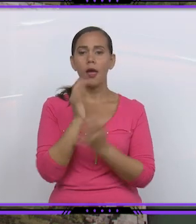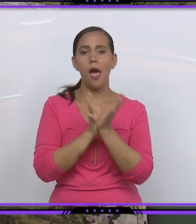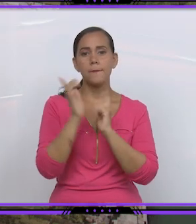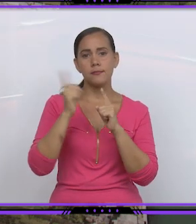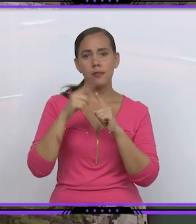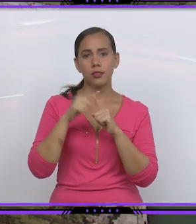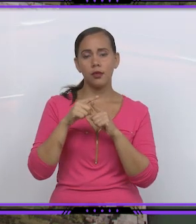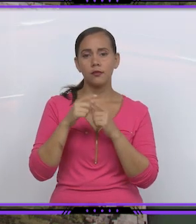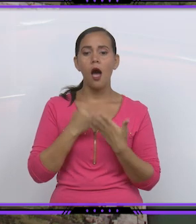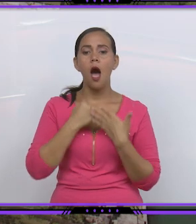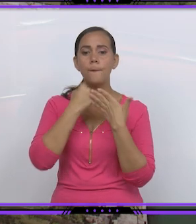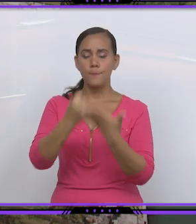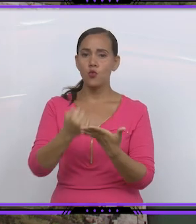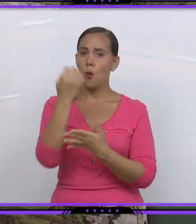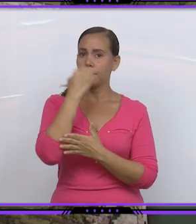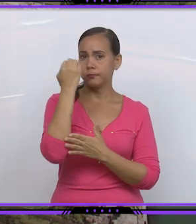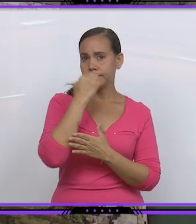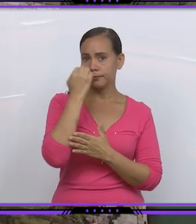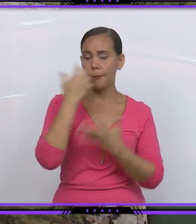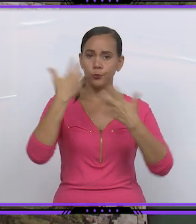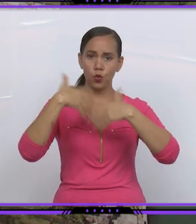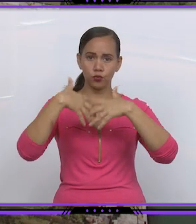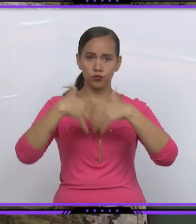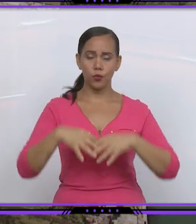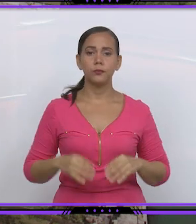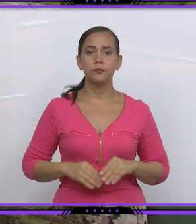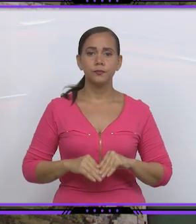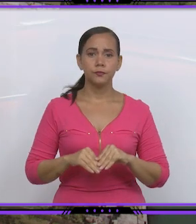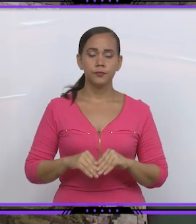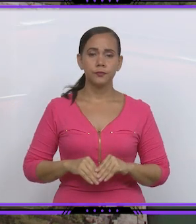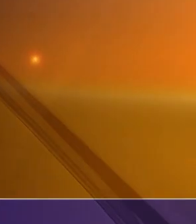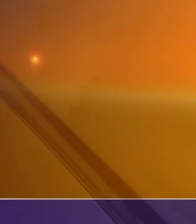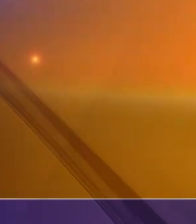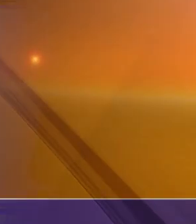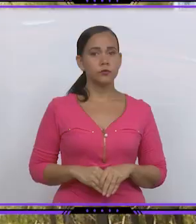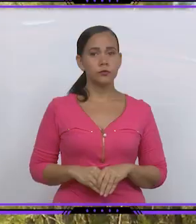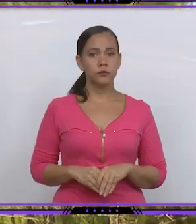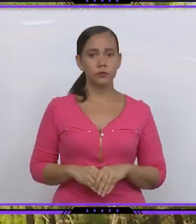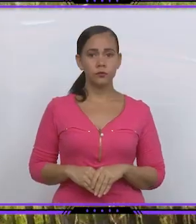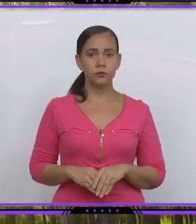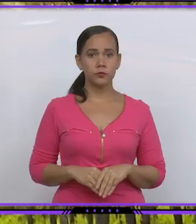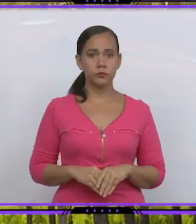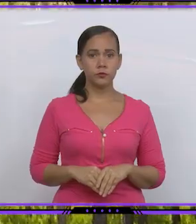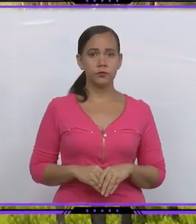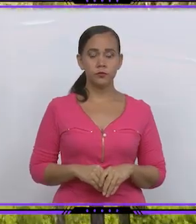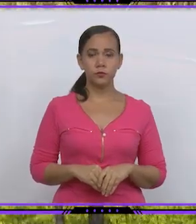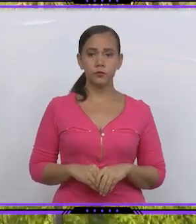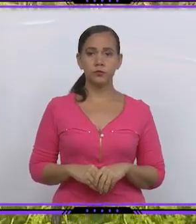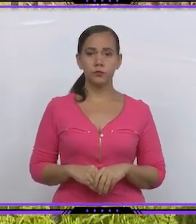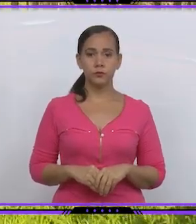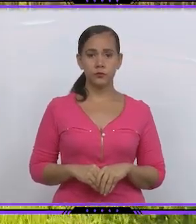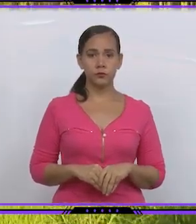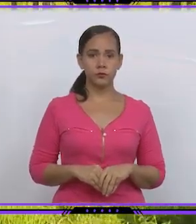provincia y contribuir al programa alimentario con el incremento de las producciones agrícolas. El 21 de